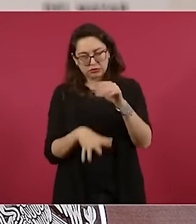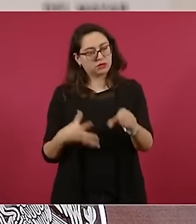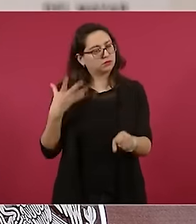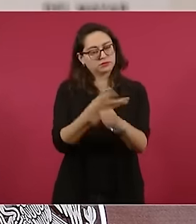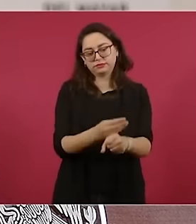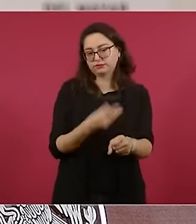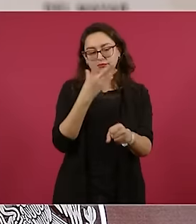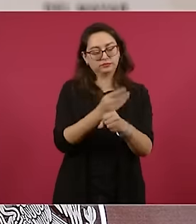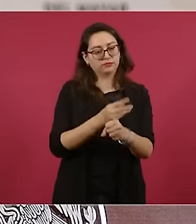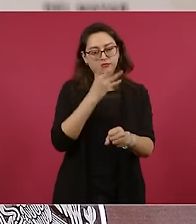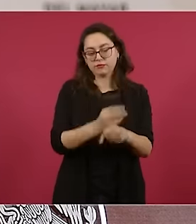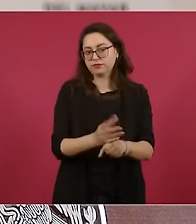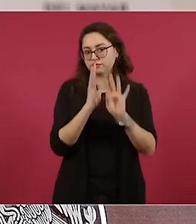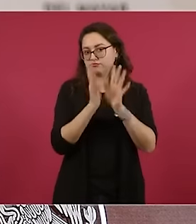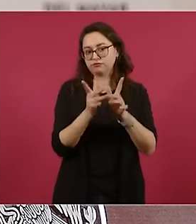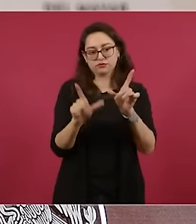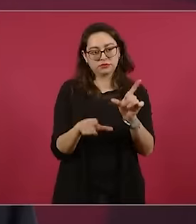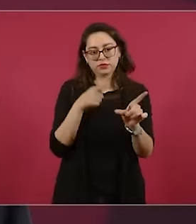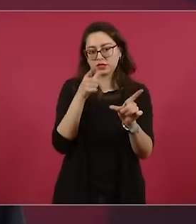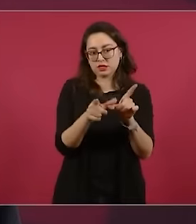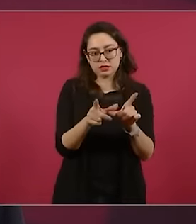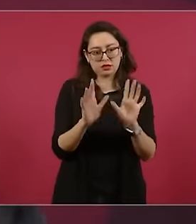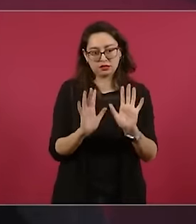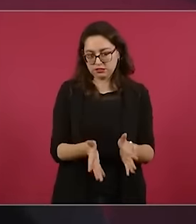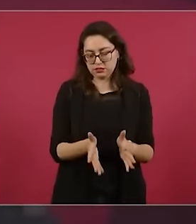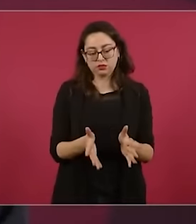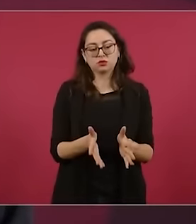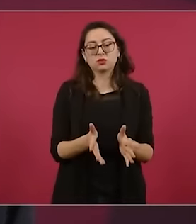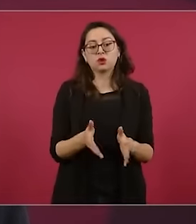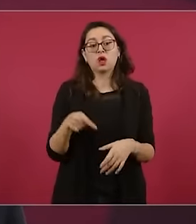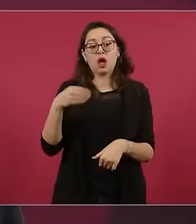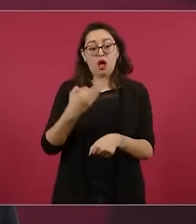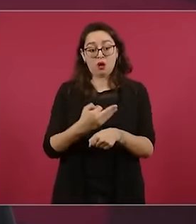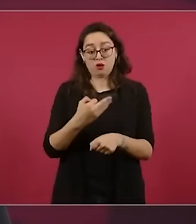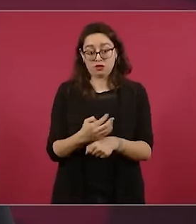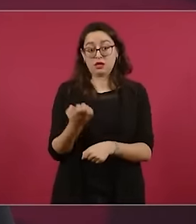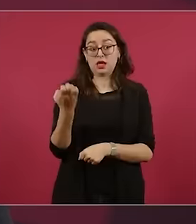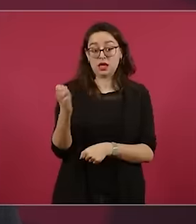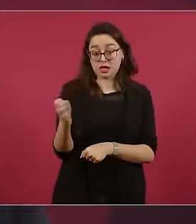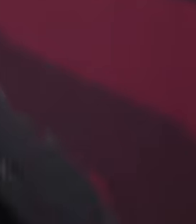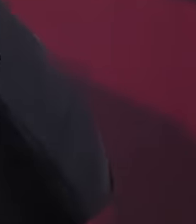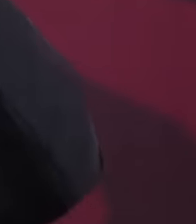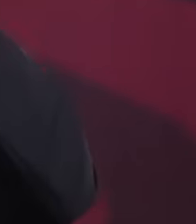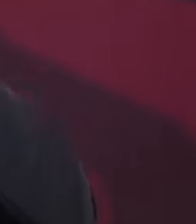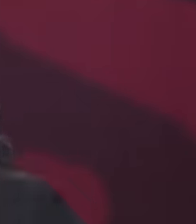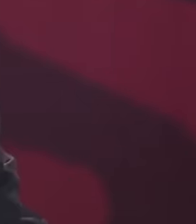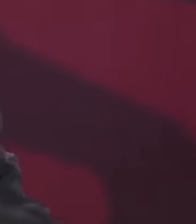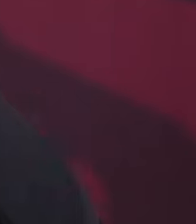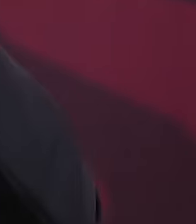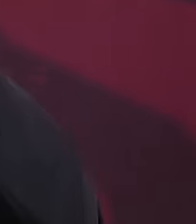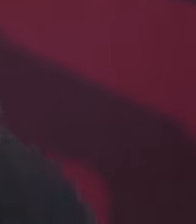en este mes la pantalla, la geomembrana para